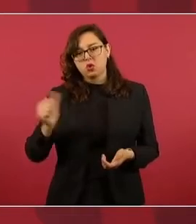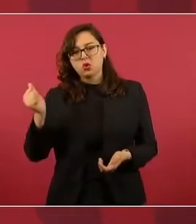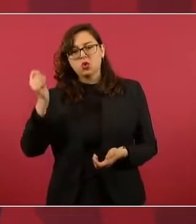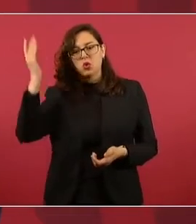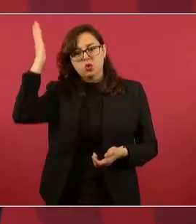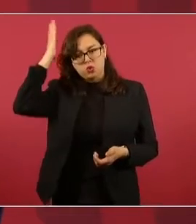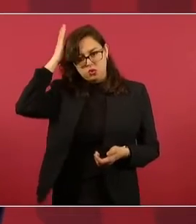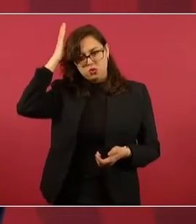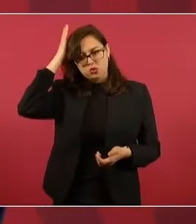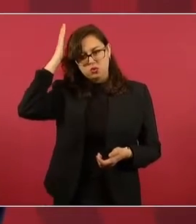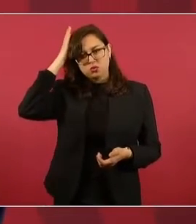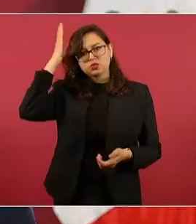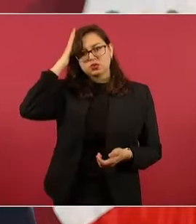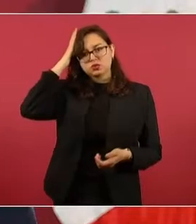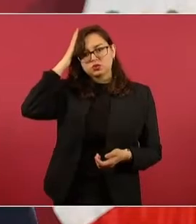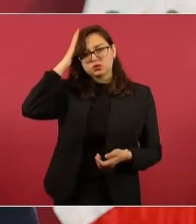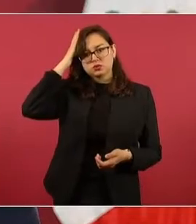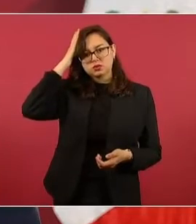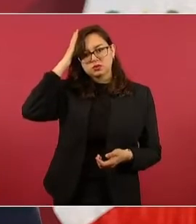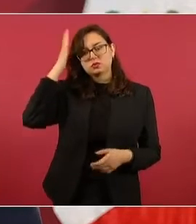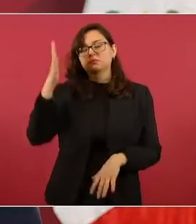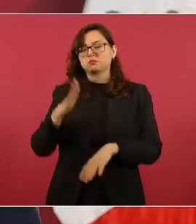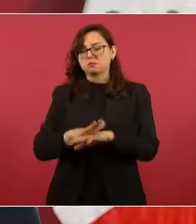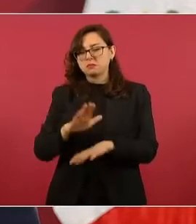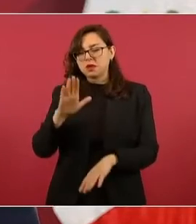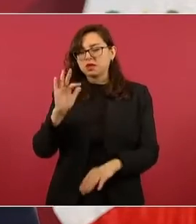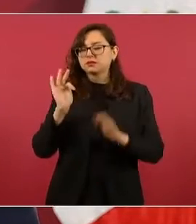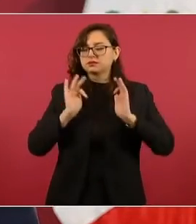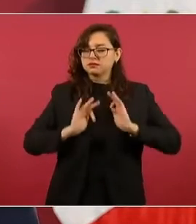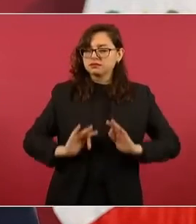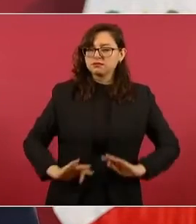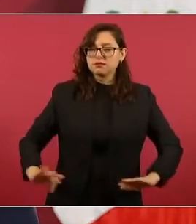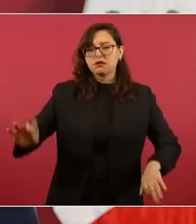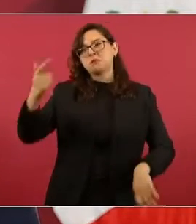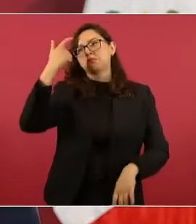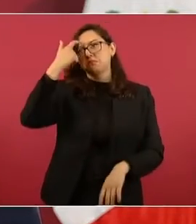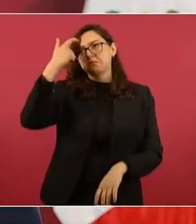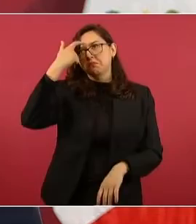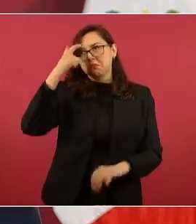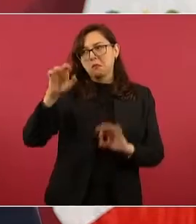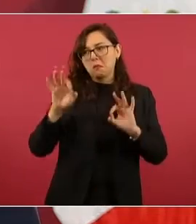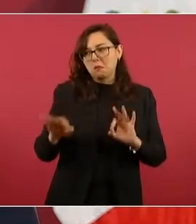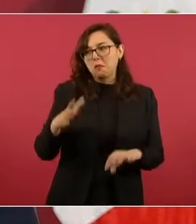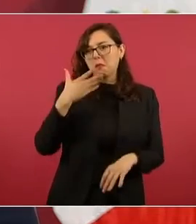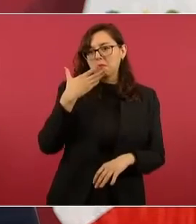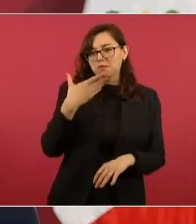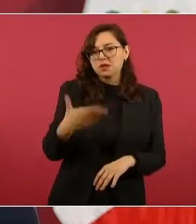sensatos, pues que